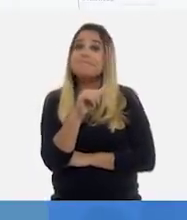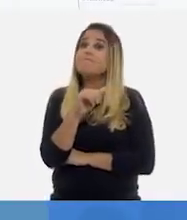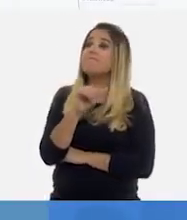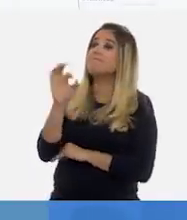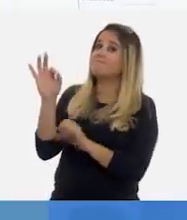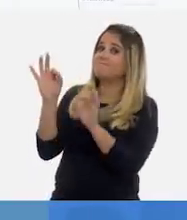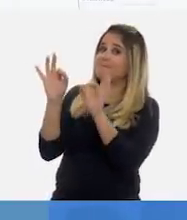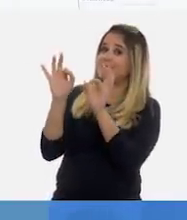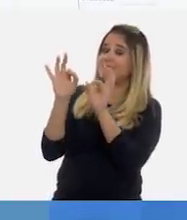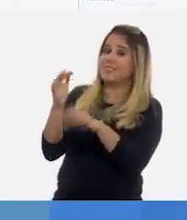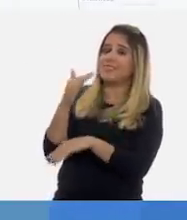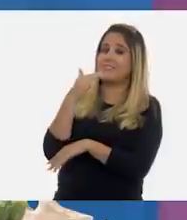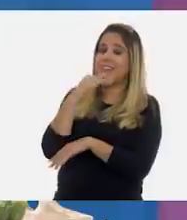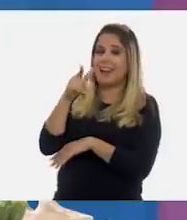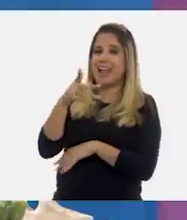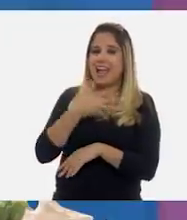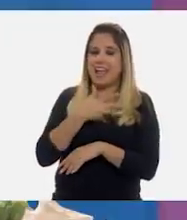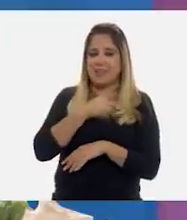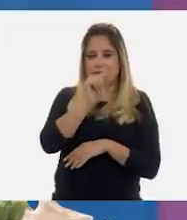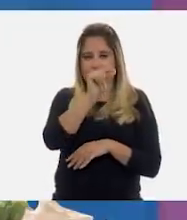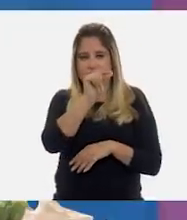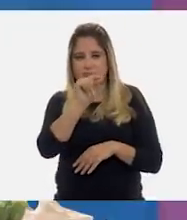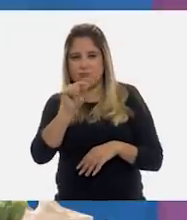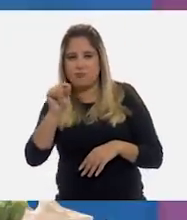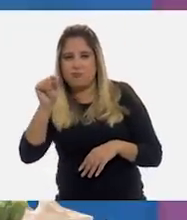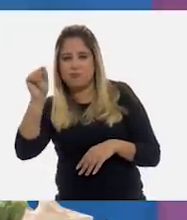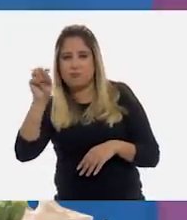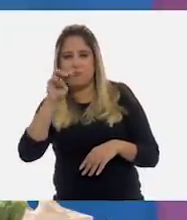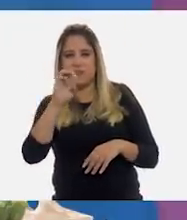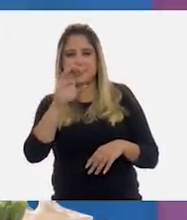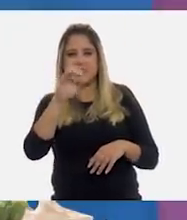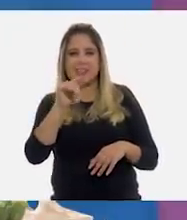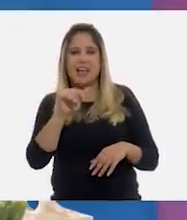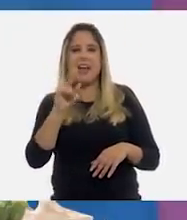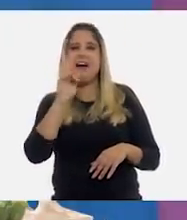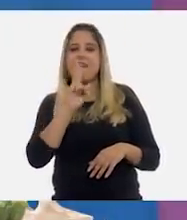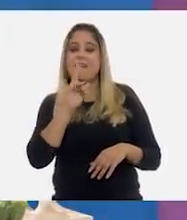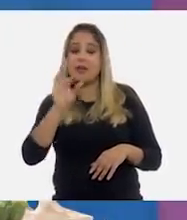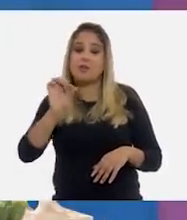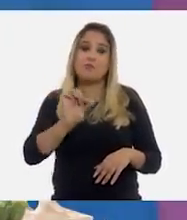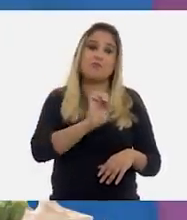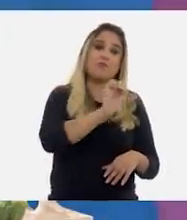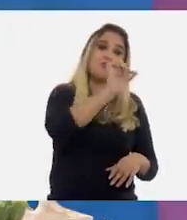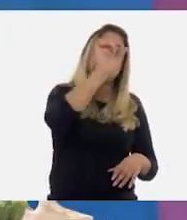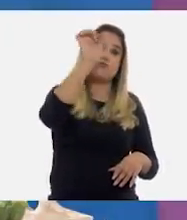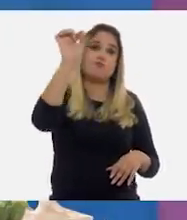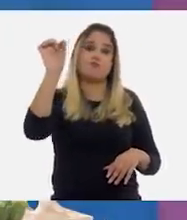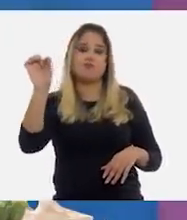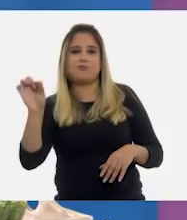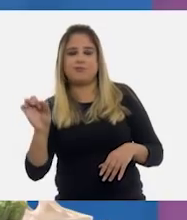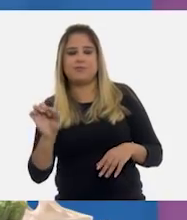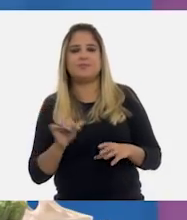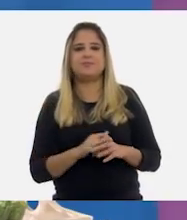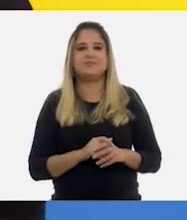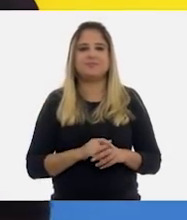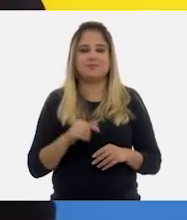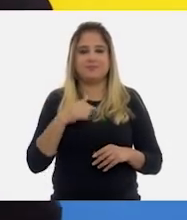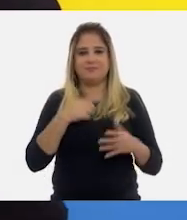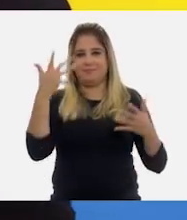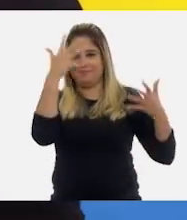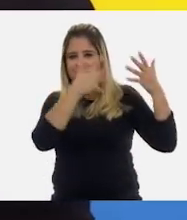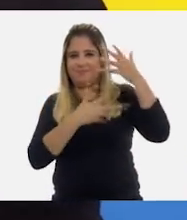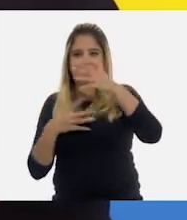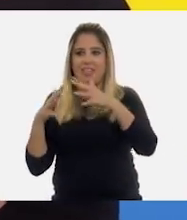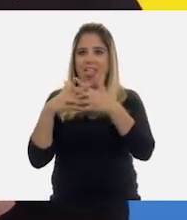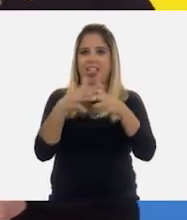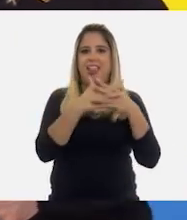Perfecto. Y aquí está nuestra meseta. Entonces, uy, vamos a darle toda la vuelta porque si no, al rato, yo solito me